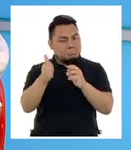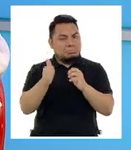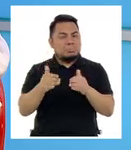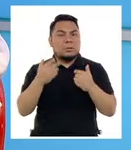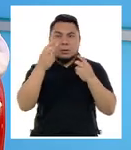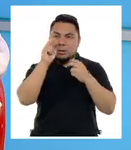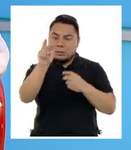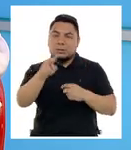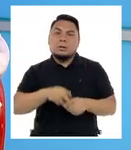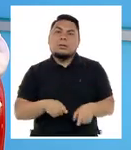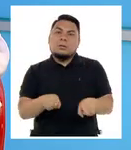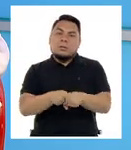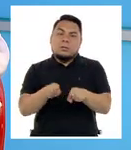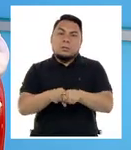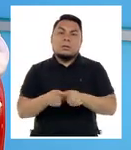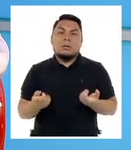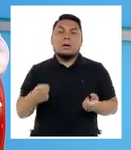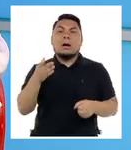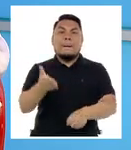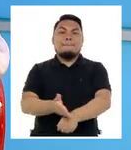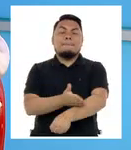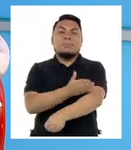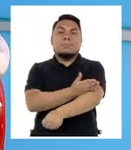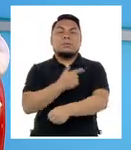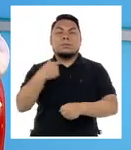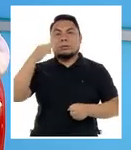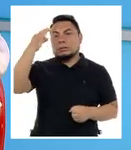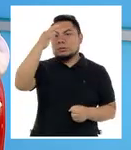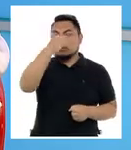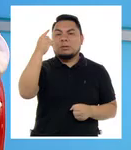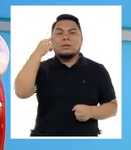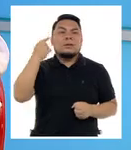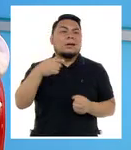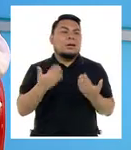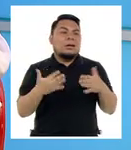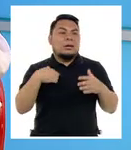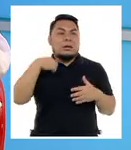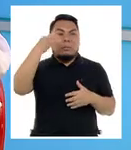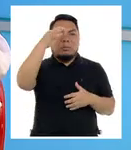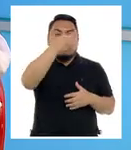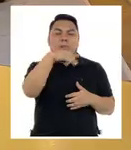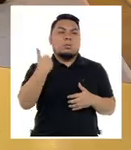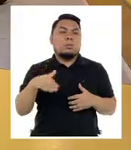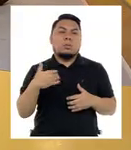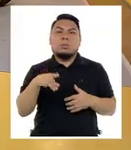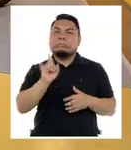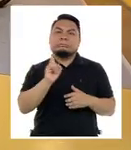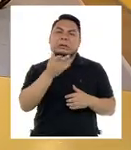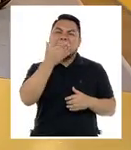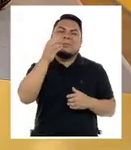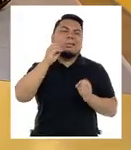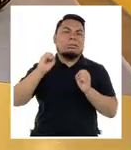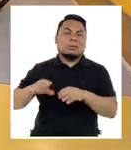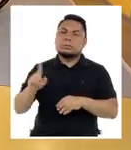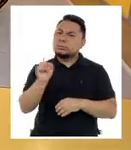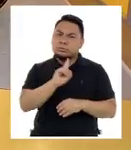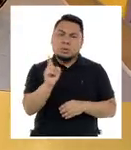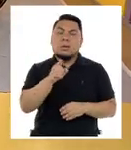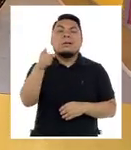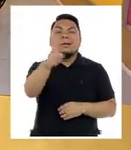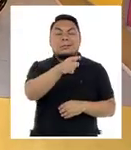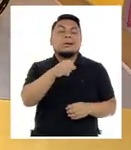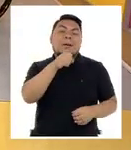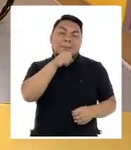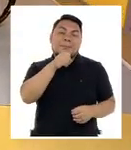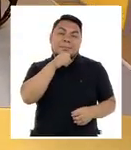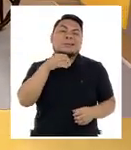sigue viendo igual o inclusive el paciente con la edad le va bajando la visión y piensa que es por que la gota no hace efecto y no es así. Uno